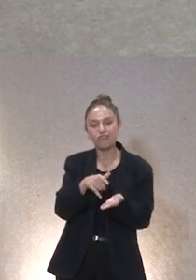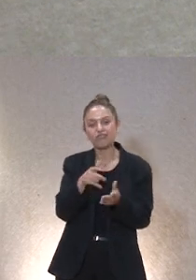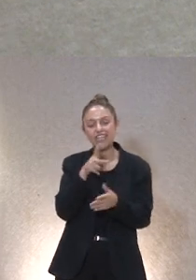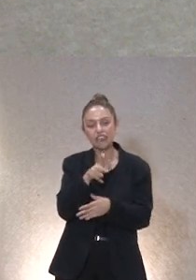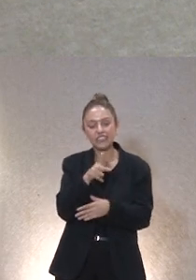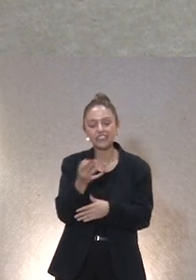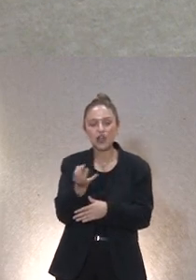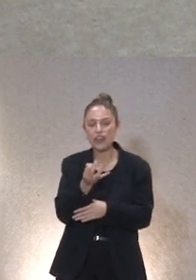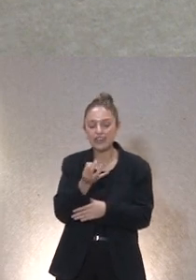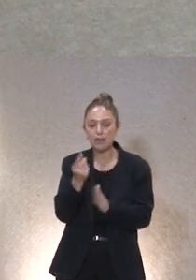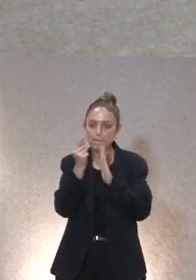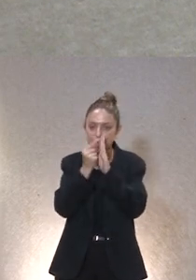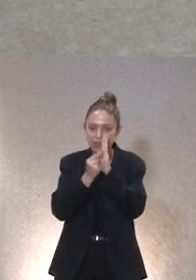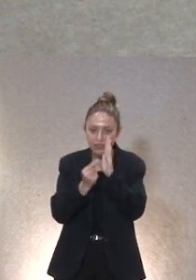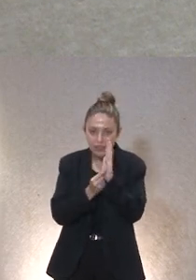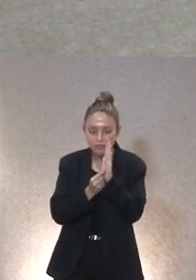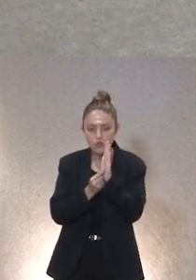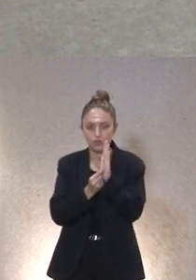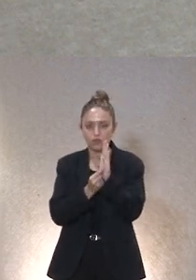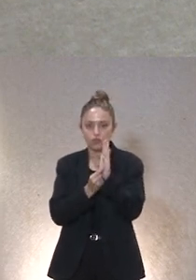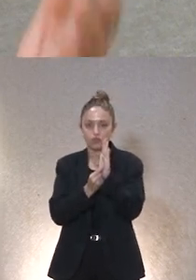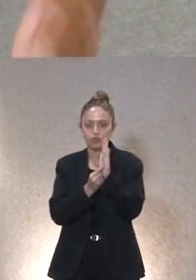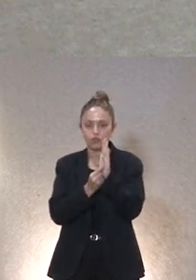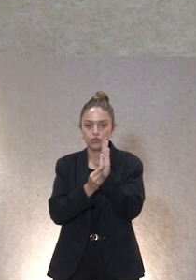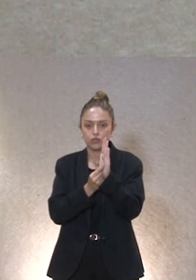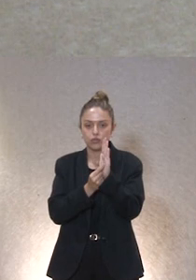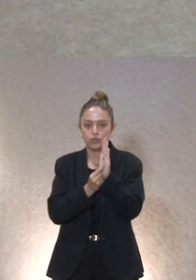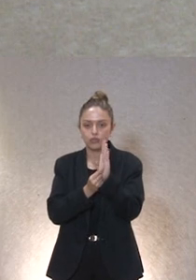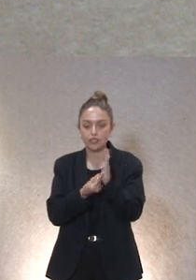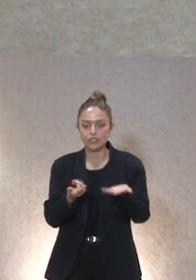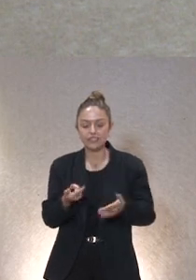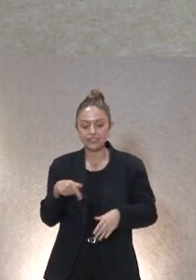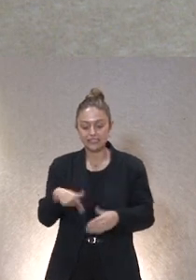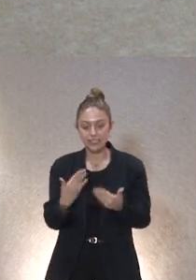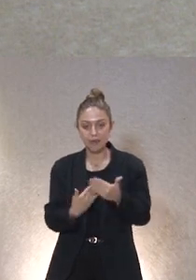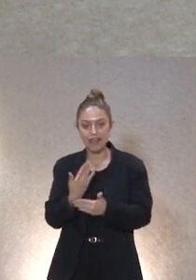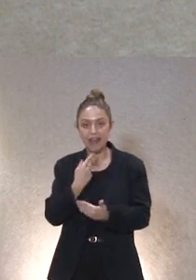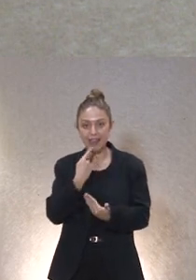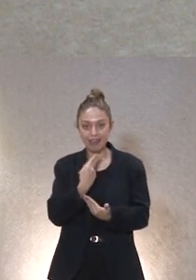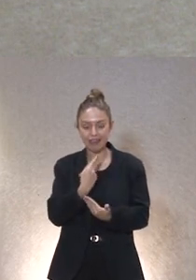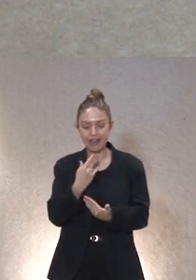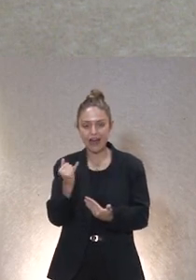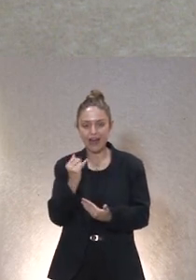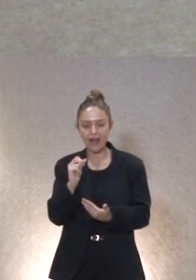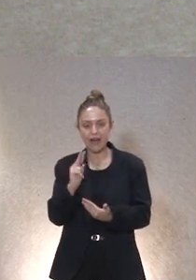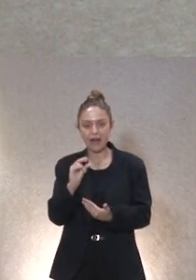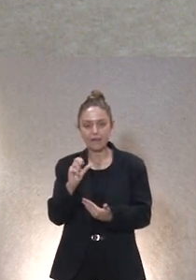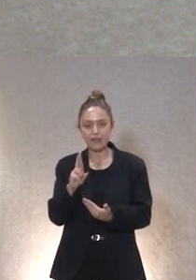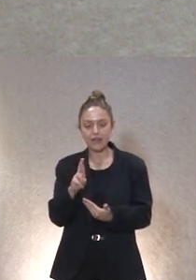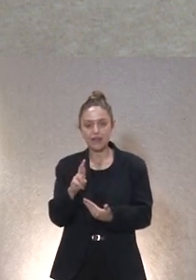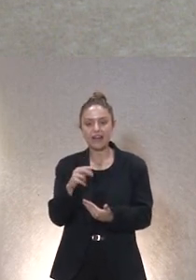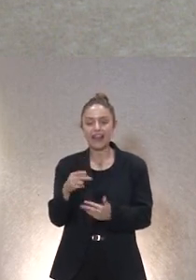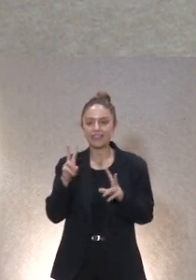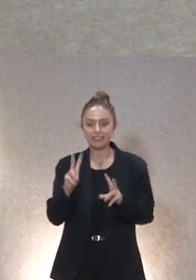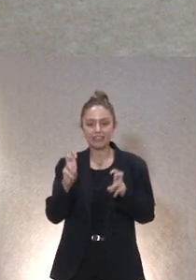ejercitar toda una serie de principios y poner en marcha una serie de principios y como decía esta mañana Javier que me lo aprendió muy bien el tema fundamental